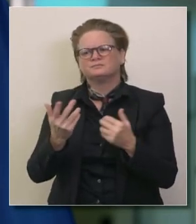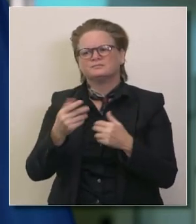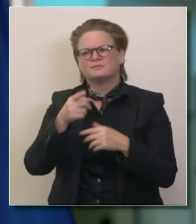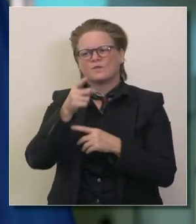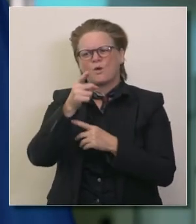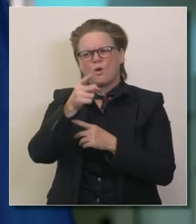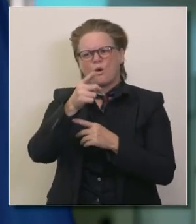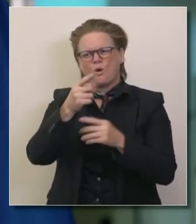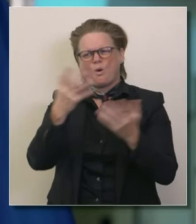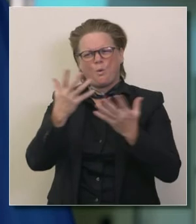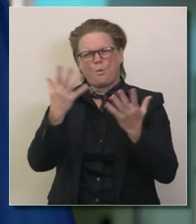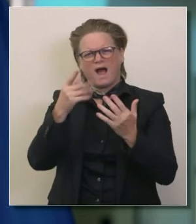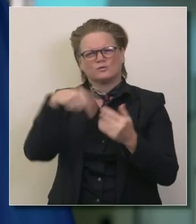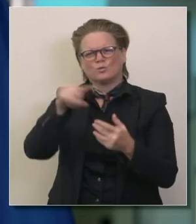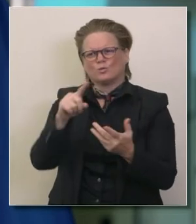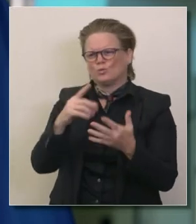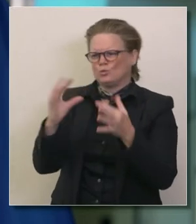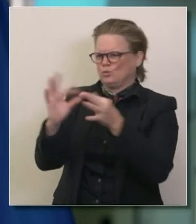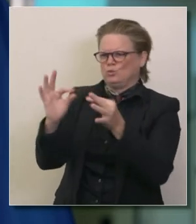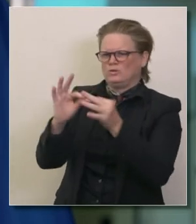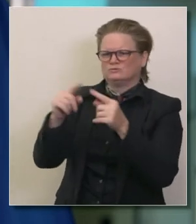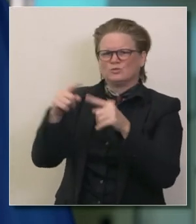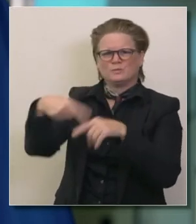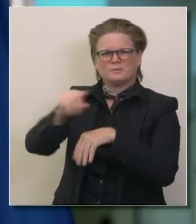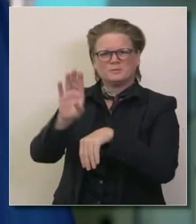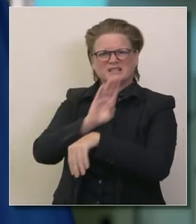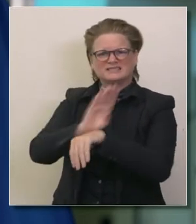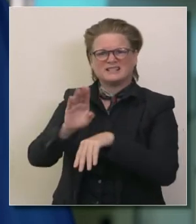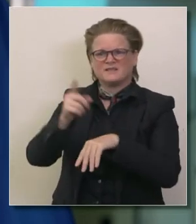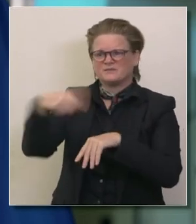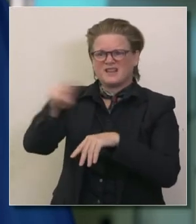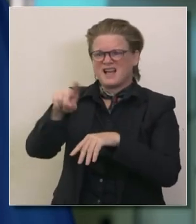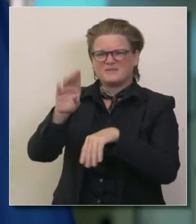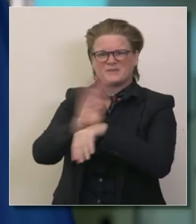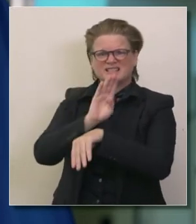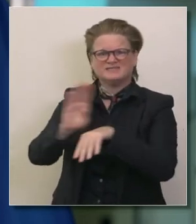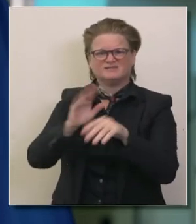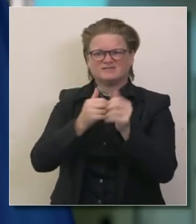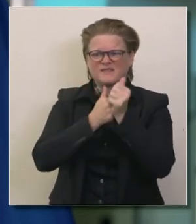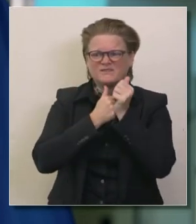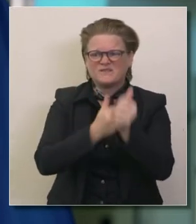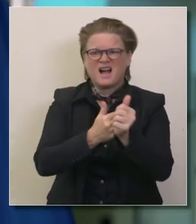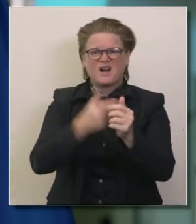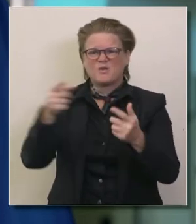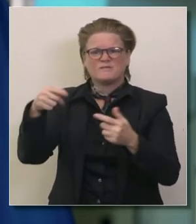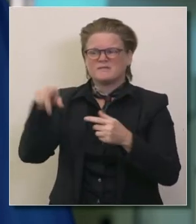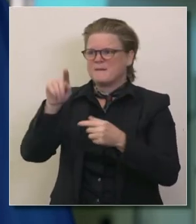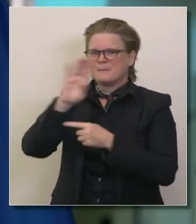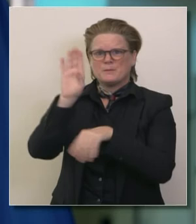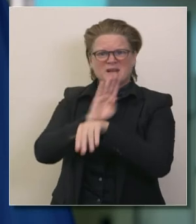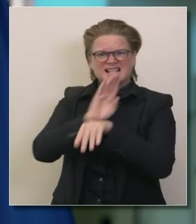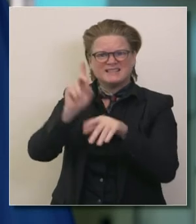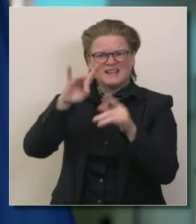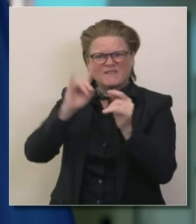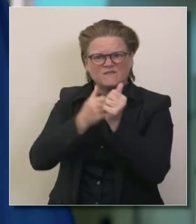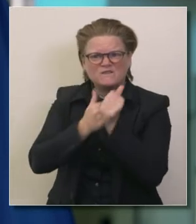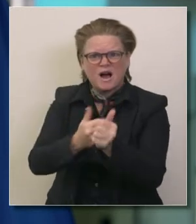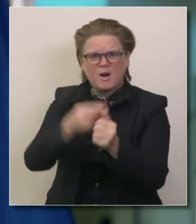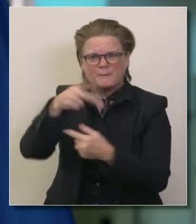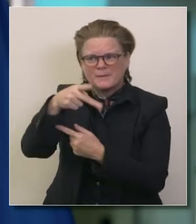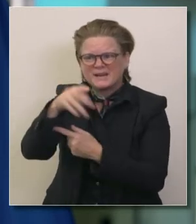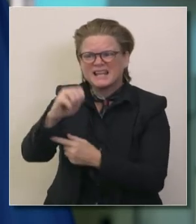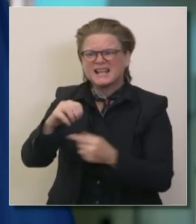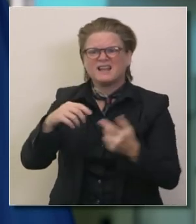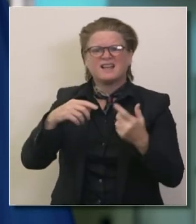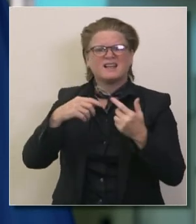de manicure, pedicure todos dicen he hecho todo lo que ustedes me han pedido mi personal está a punto de